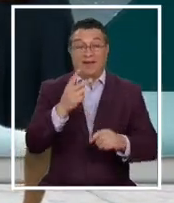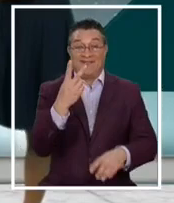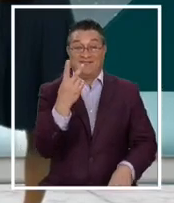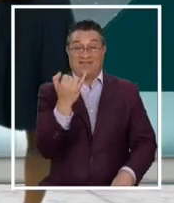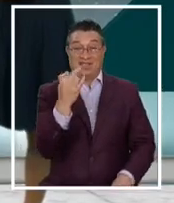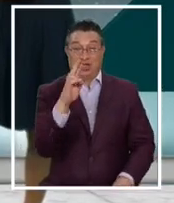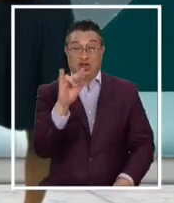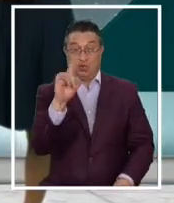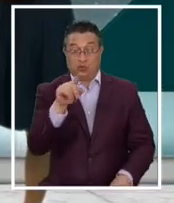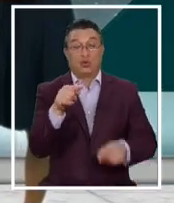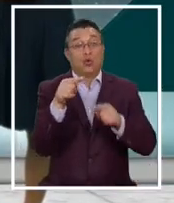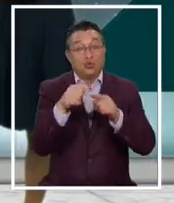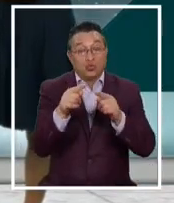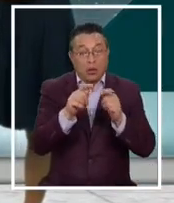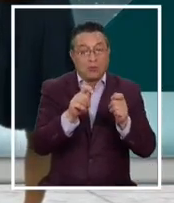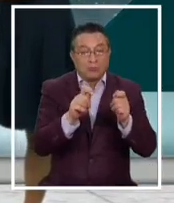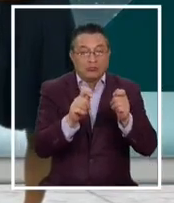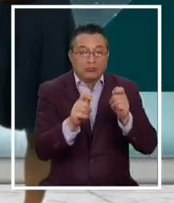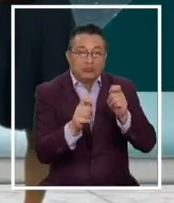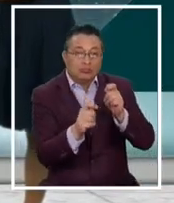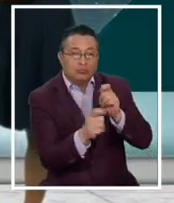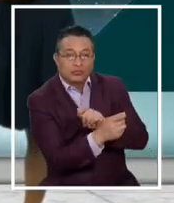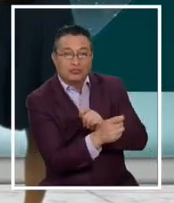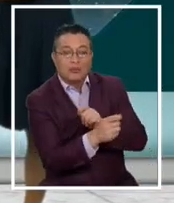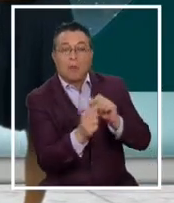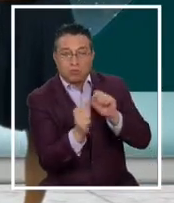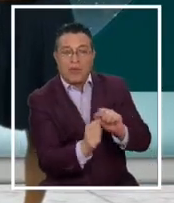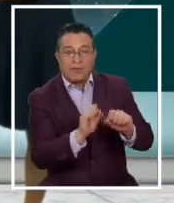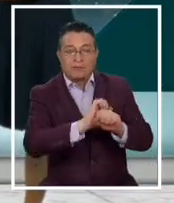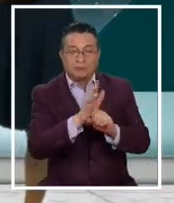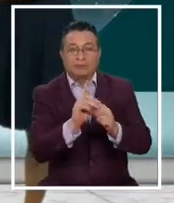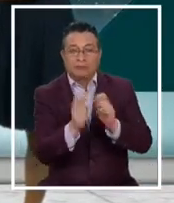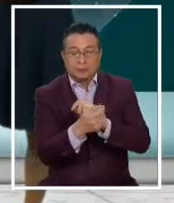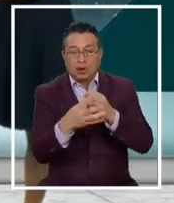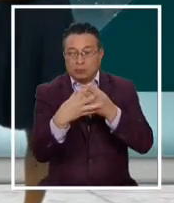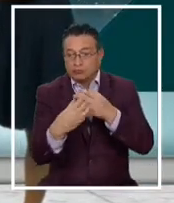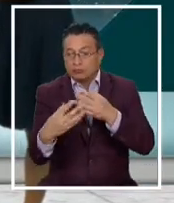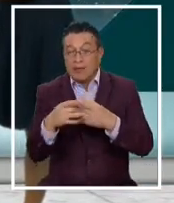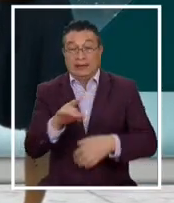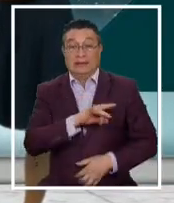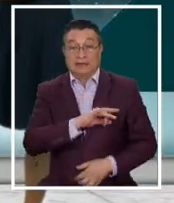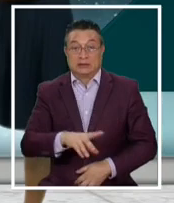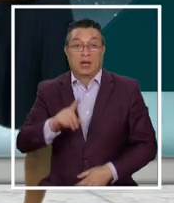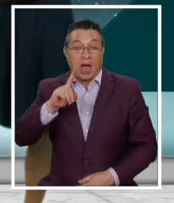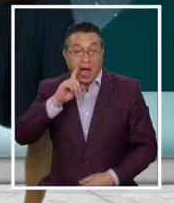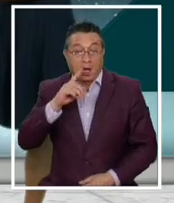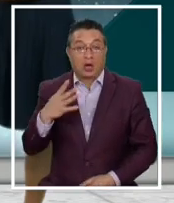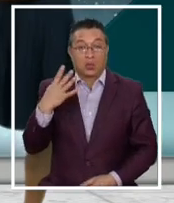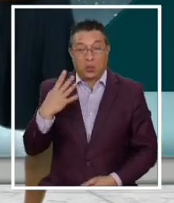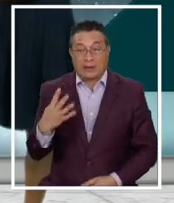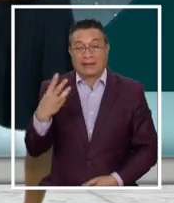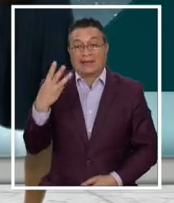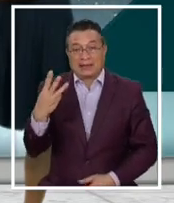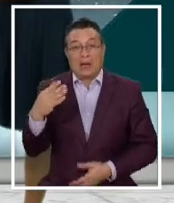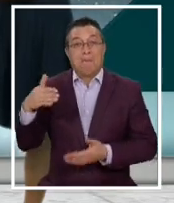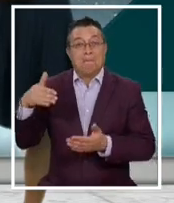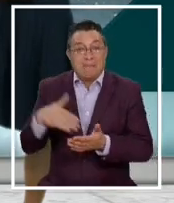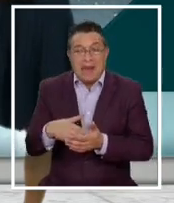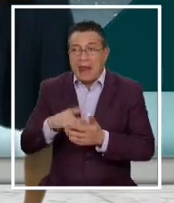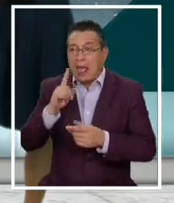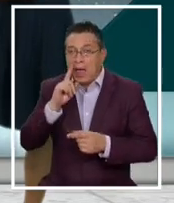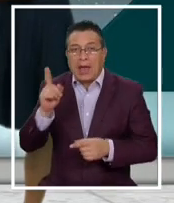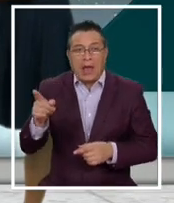muta, lo hemos dicho insistentemente también, y especialmente cuando se replica, y acá en Chile tenemos 43.000 casos